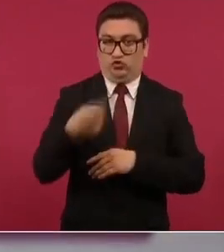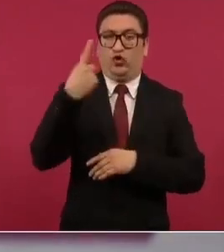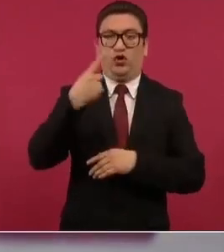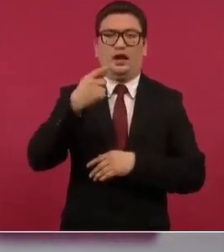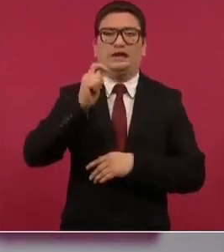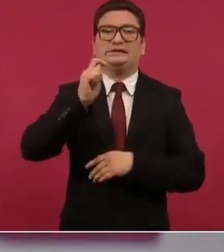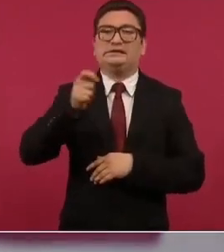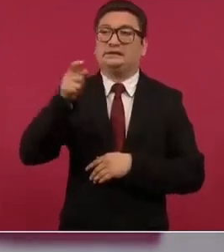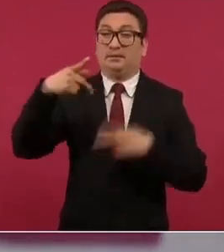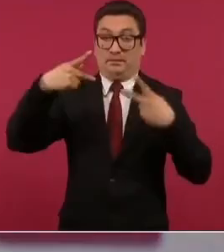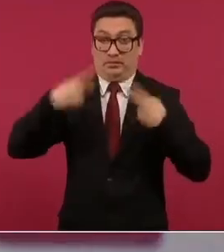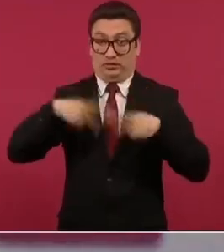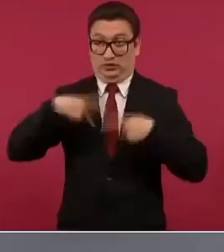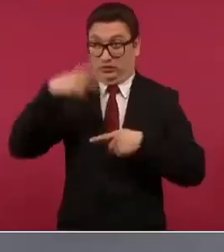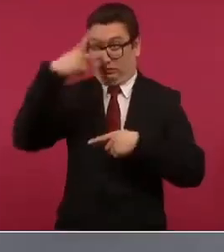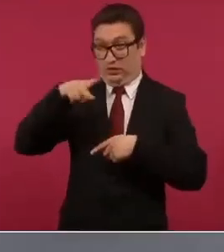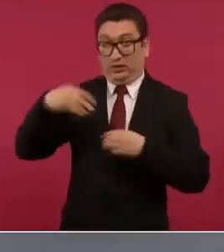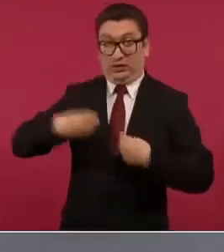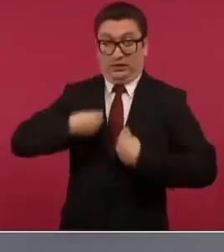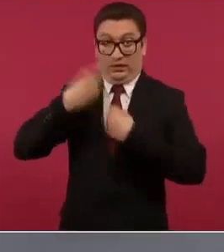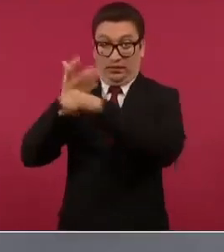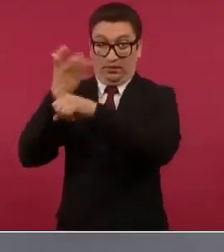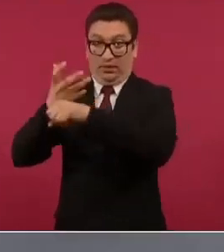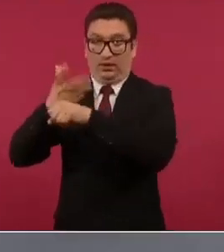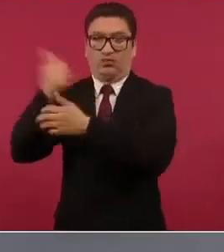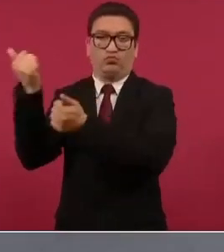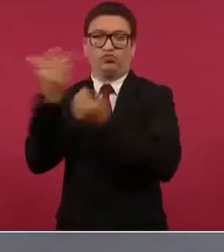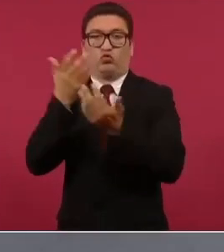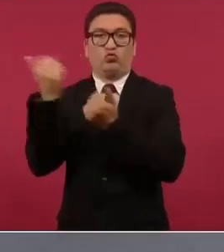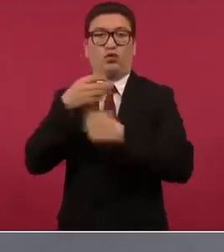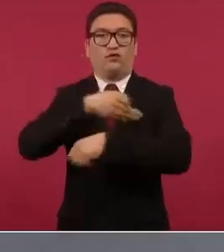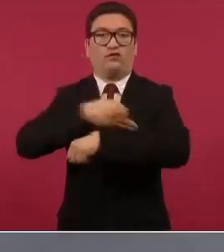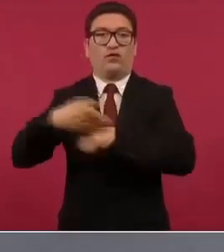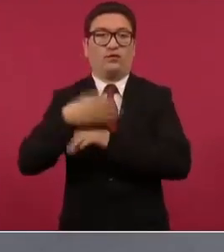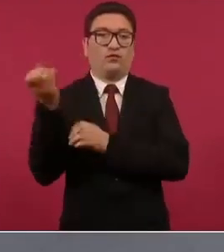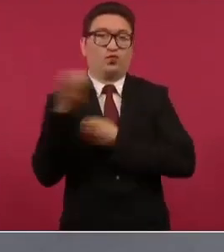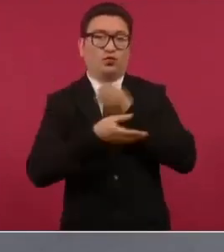nuestros paisanos este año a sus familiares